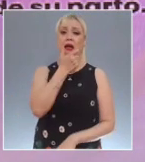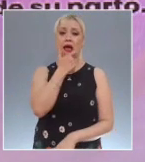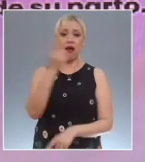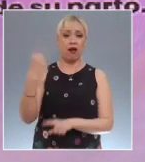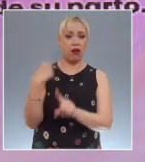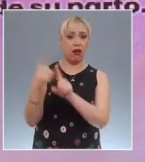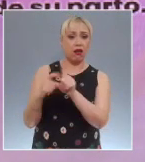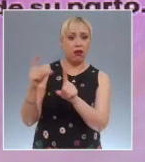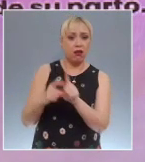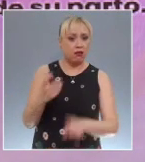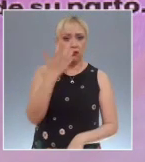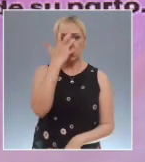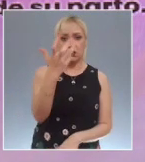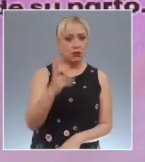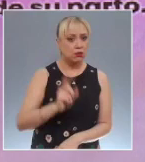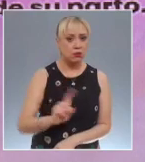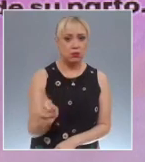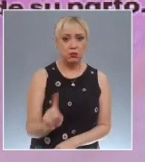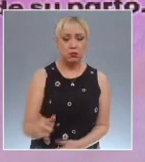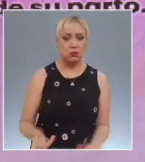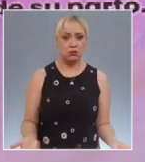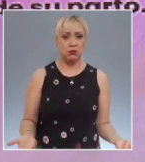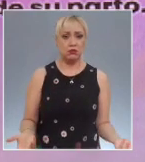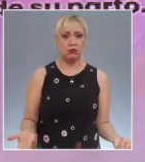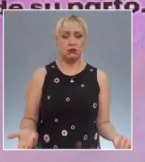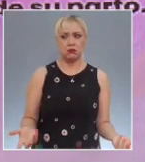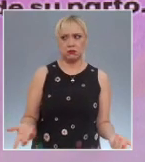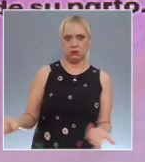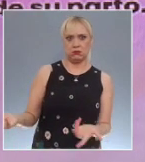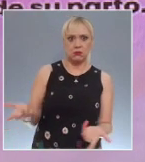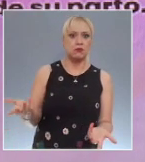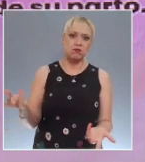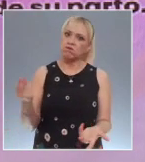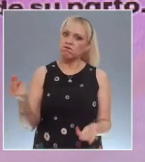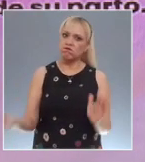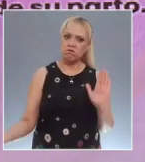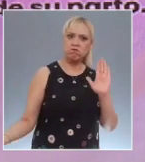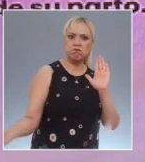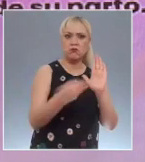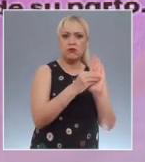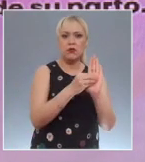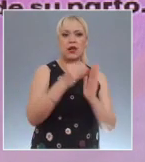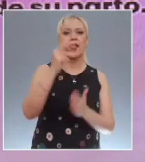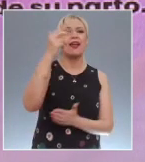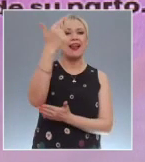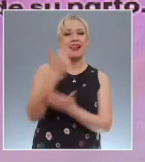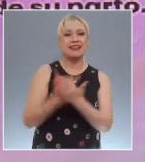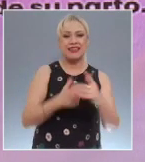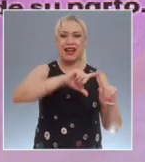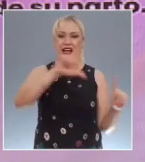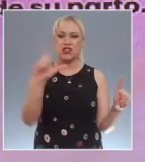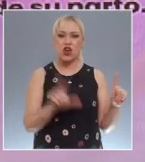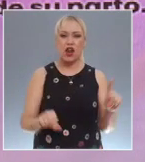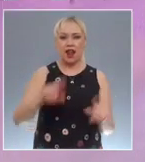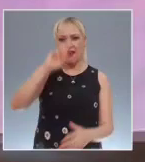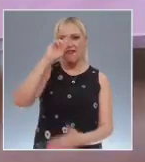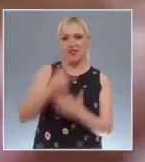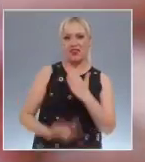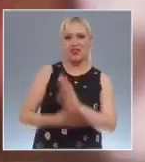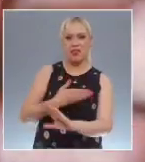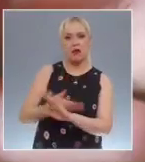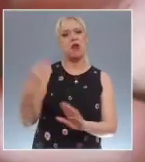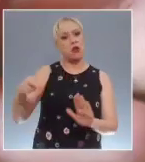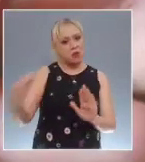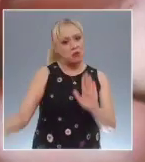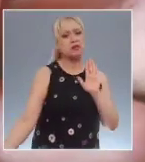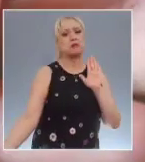incluya a María Guadalupe en el Registro Nacional de Víctimas, se agilice la investigación en la Fiscalía, así como una disculpa pública por parte de